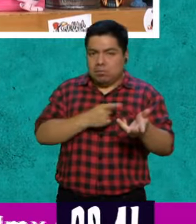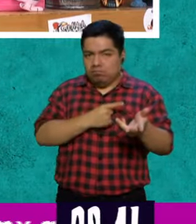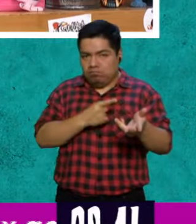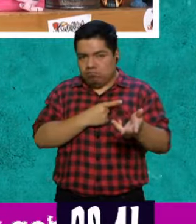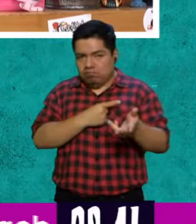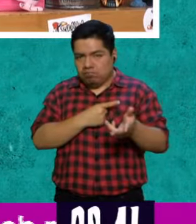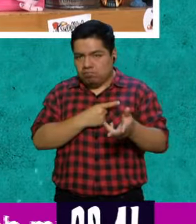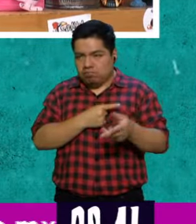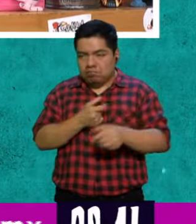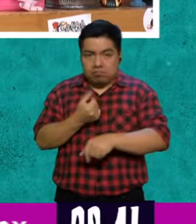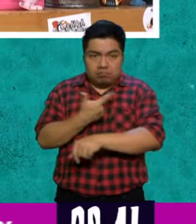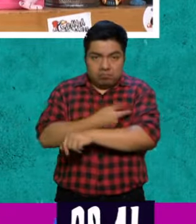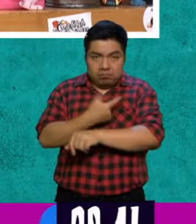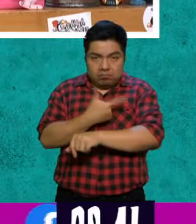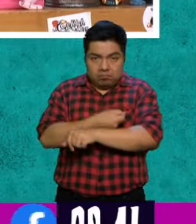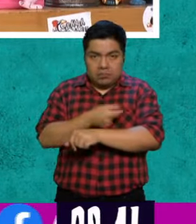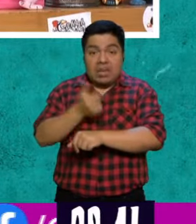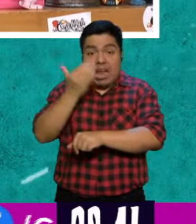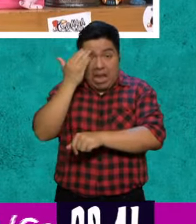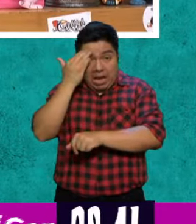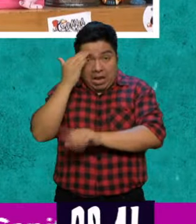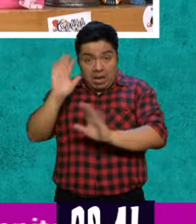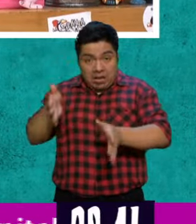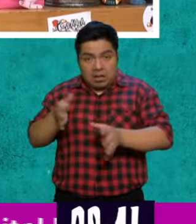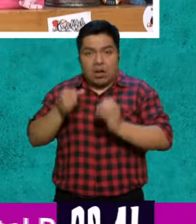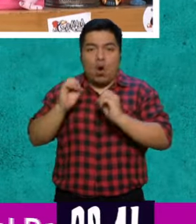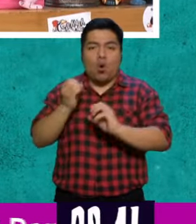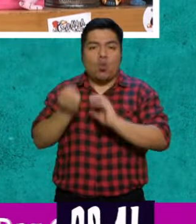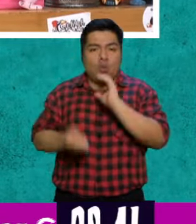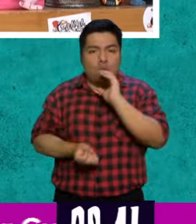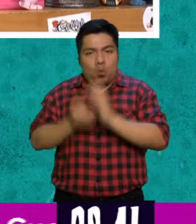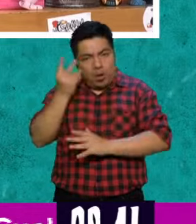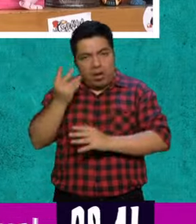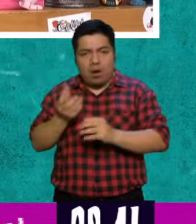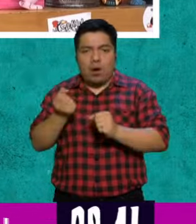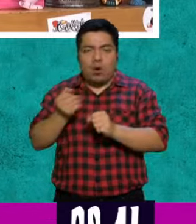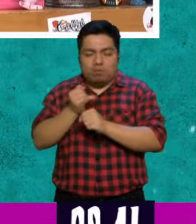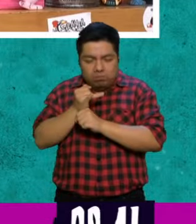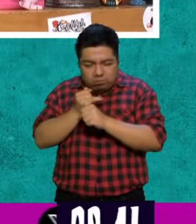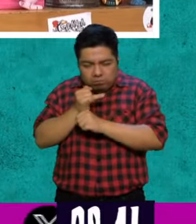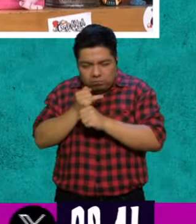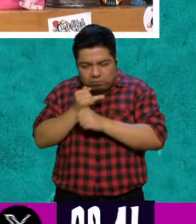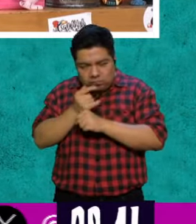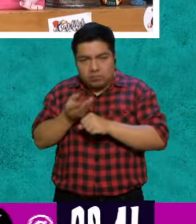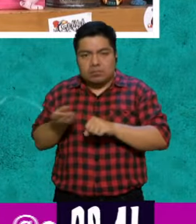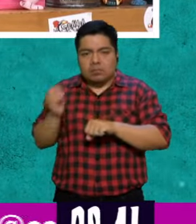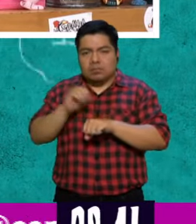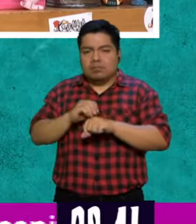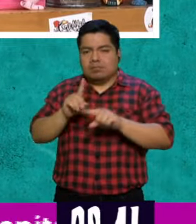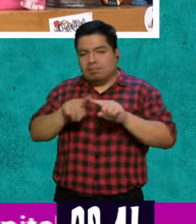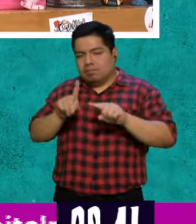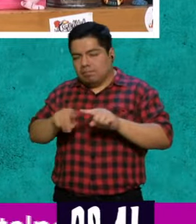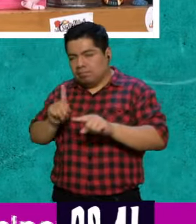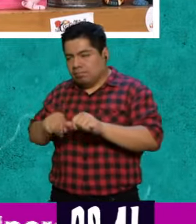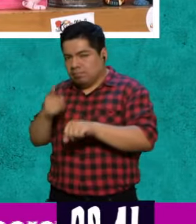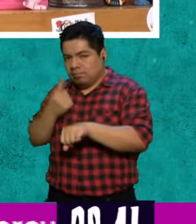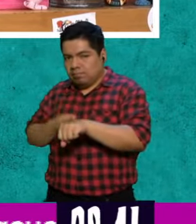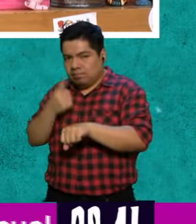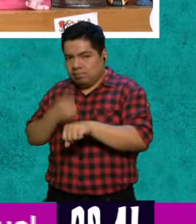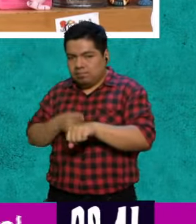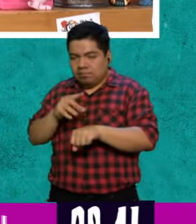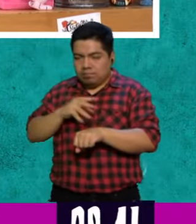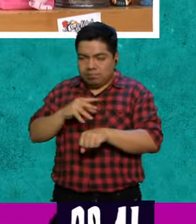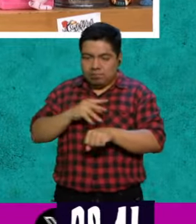producir vacunas que ya se conocen? ¿O van a seguir investigando para crear vacunas para otros padecimientos que no